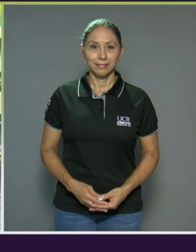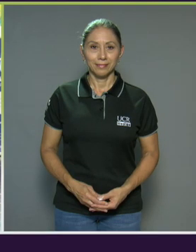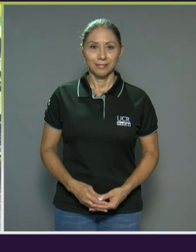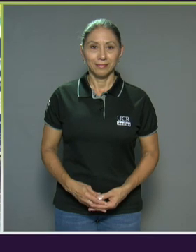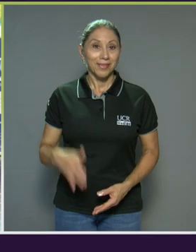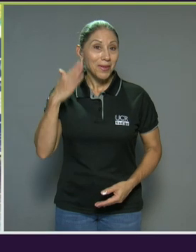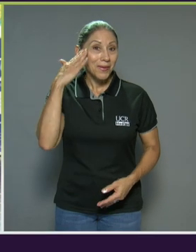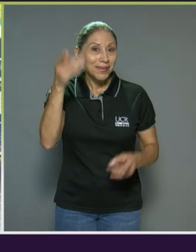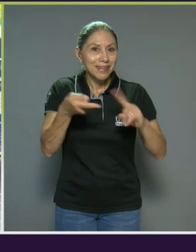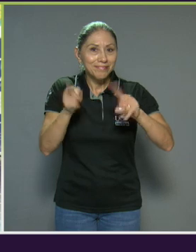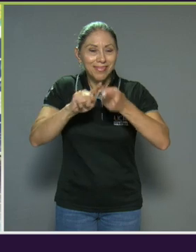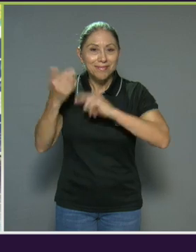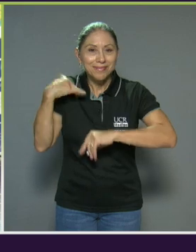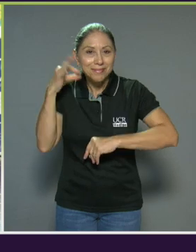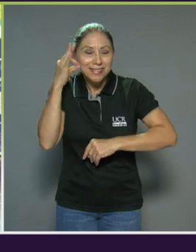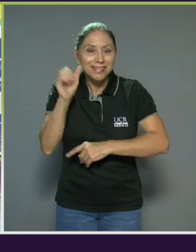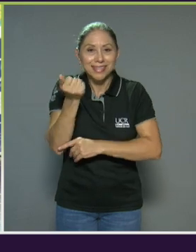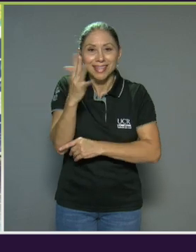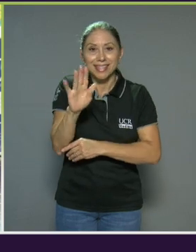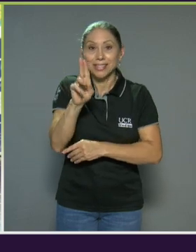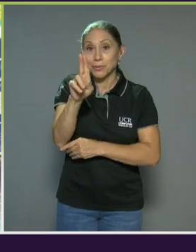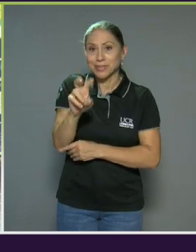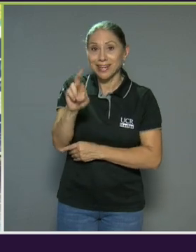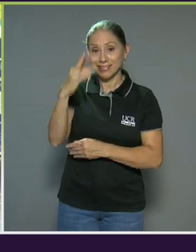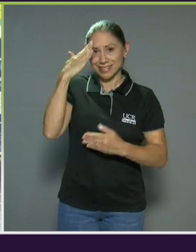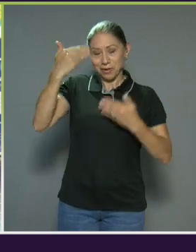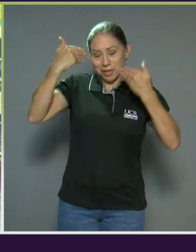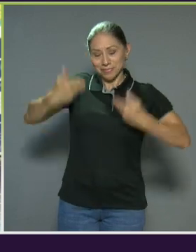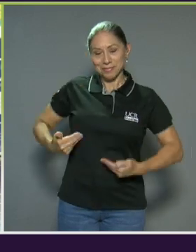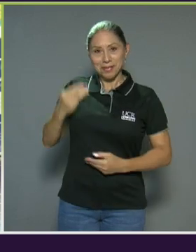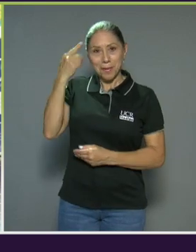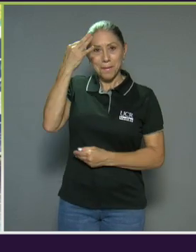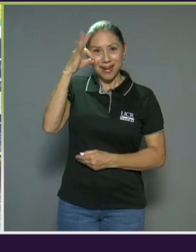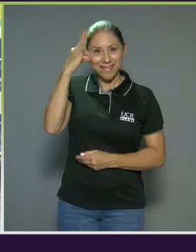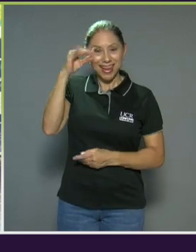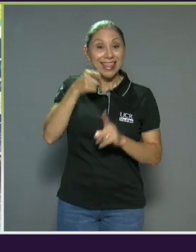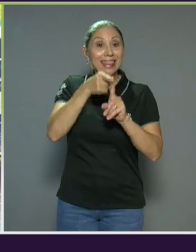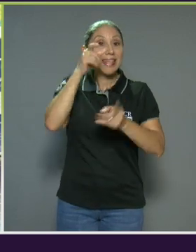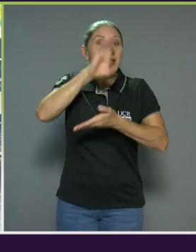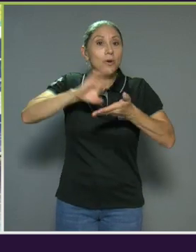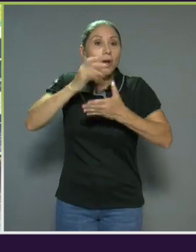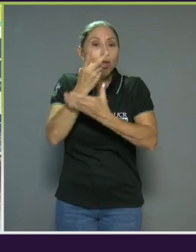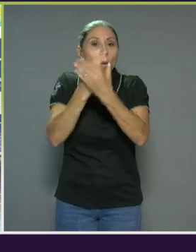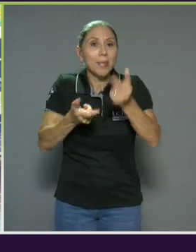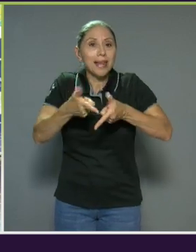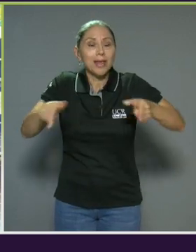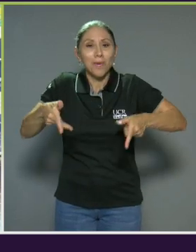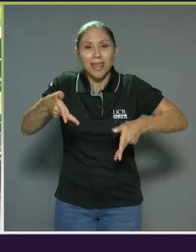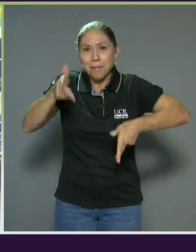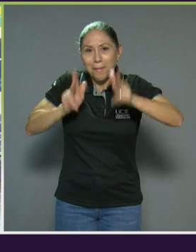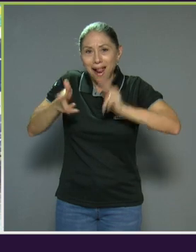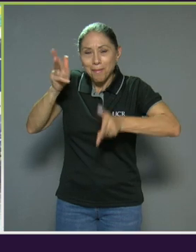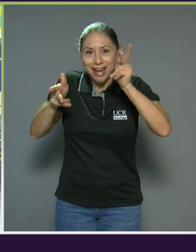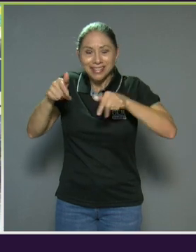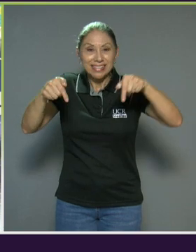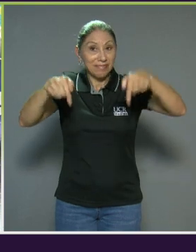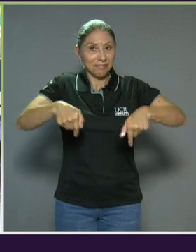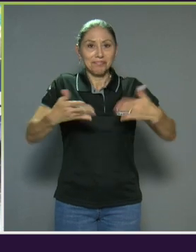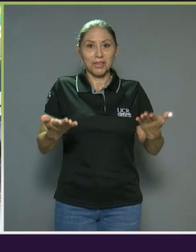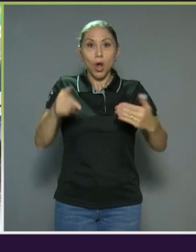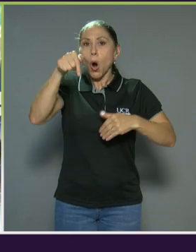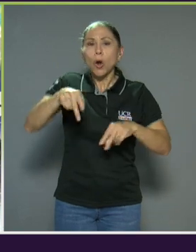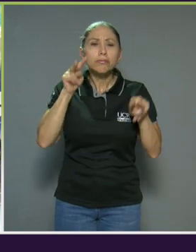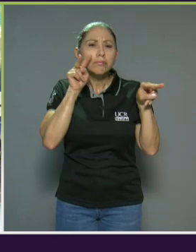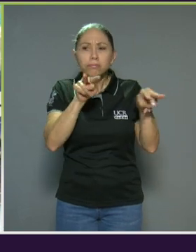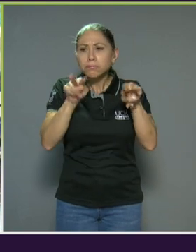Hola amigas y amigos de 15 UCR, les saluda María Fernanda Jiménez desde el Colegio Bilingüe de Palmares y hoy estamos presenciando